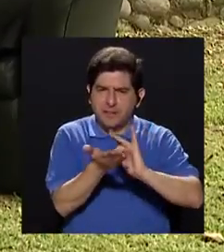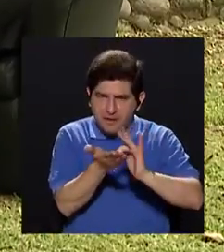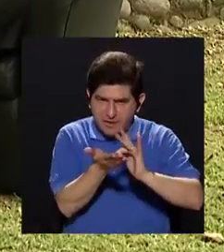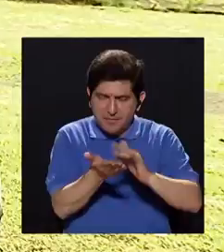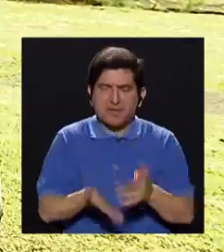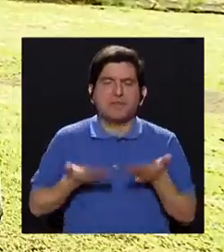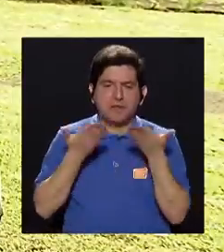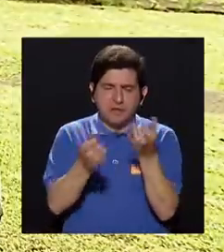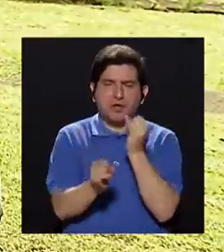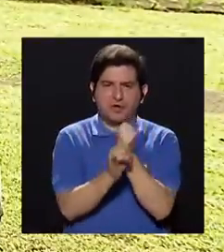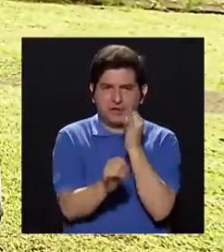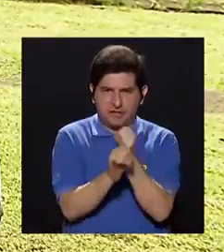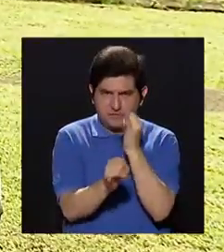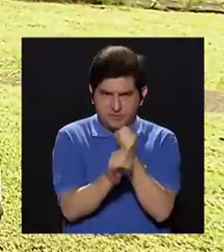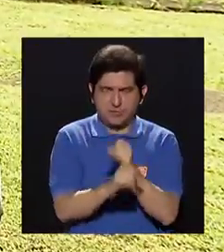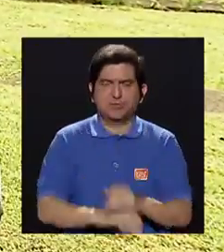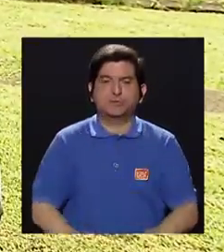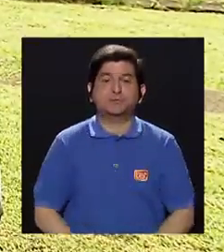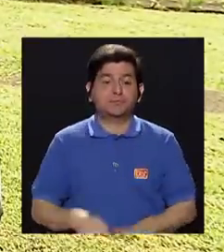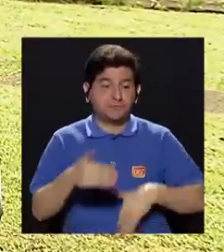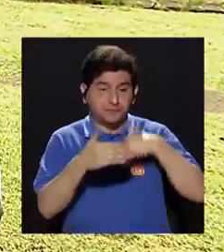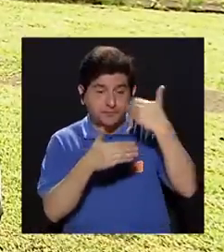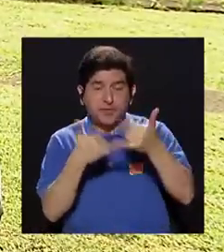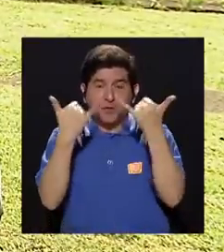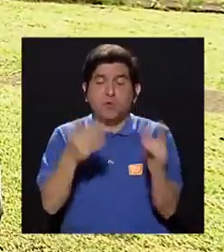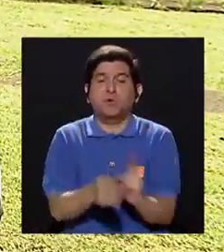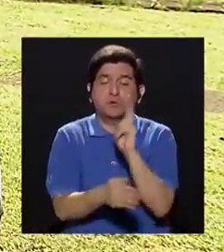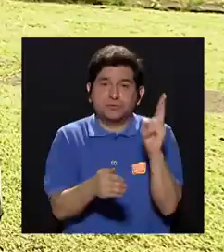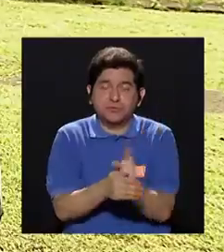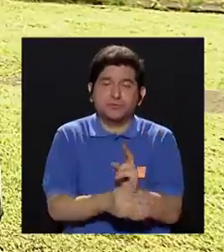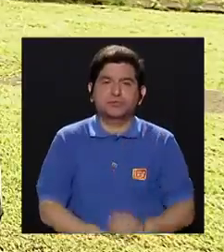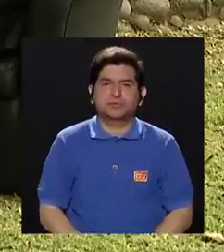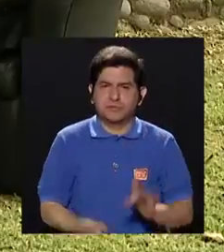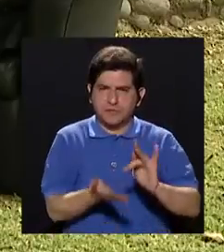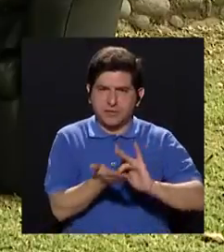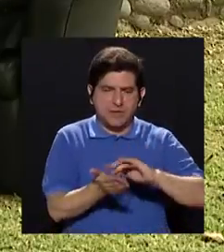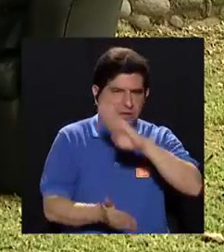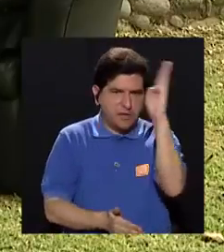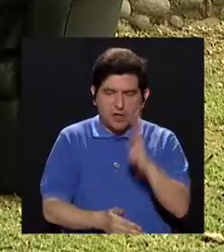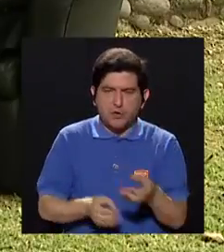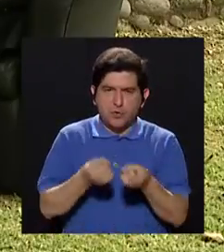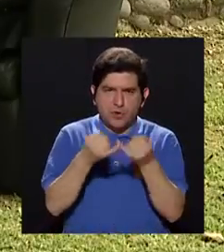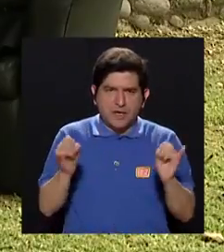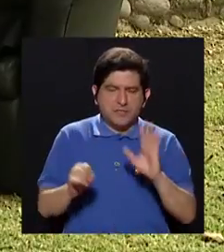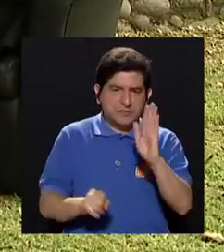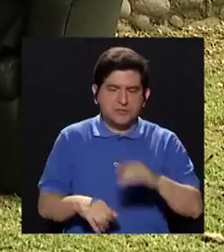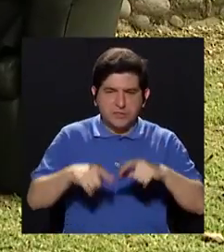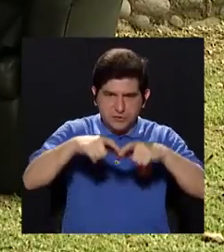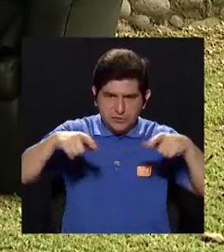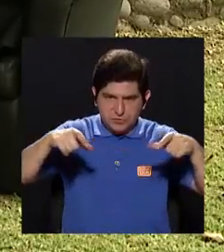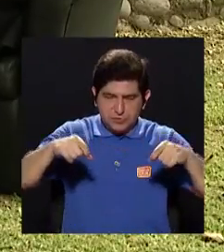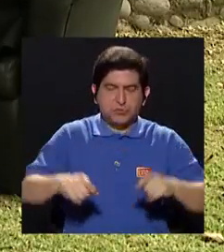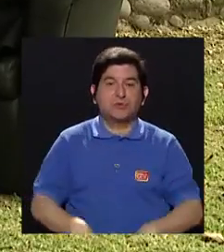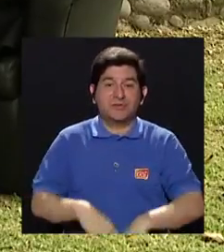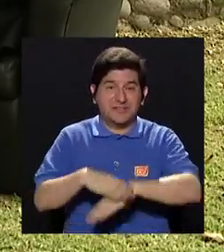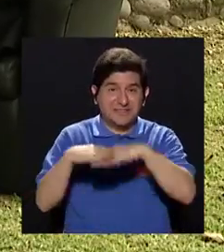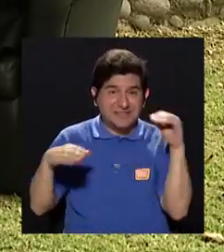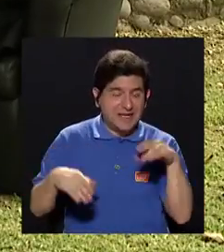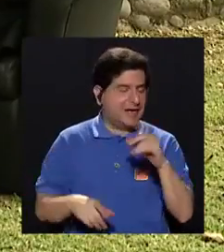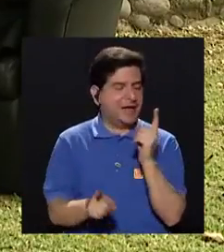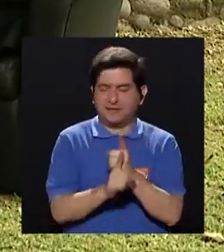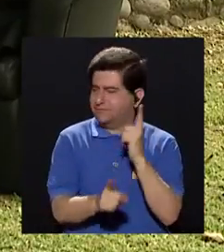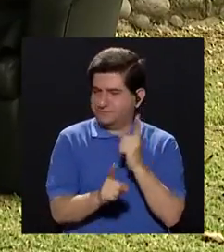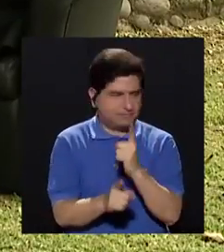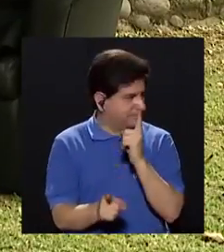que lo da la institución y posteriormente ya se utiliza. El medicamento nunca se guarda sin su blister. Sí, sacarlos del blister no es lo